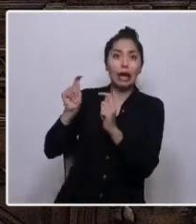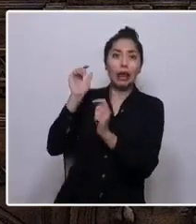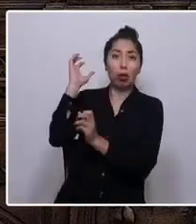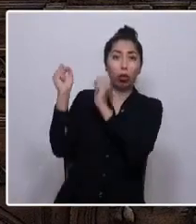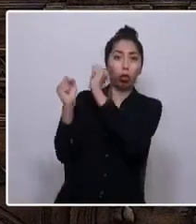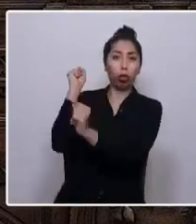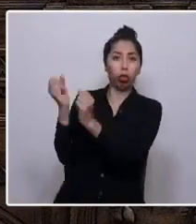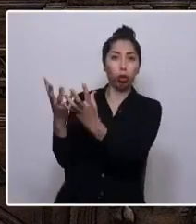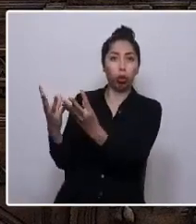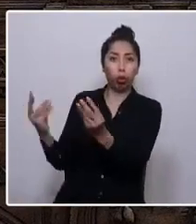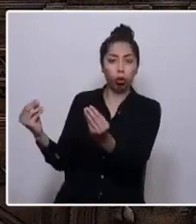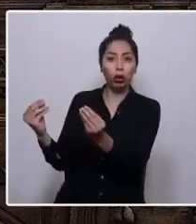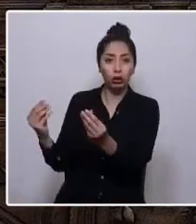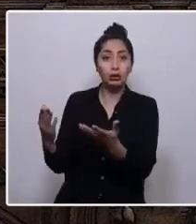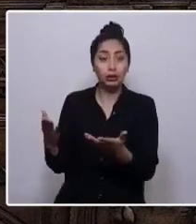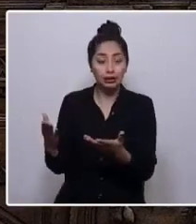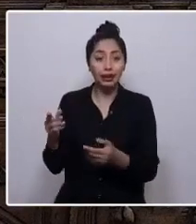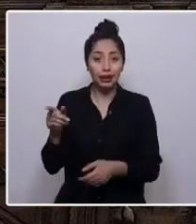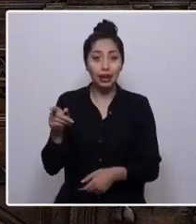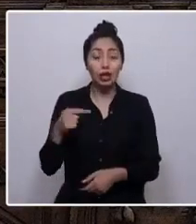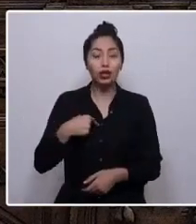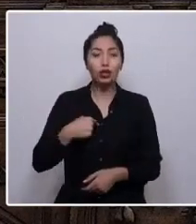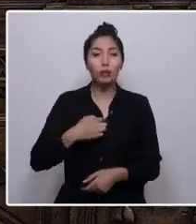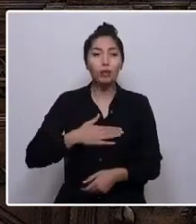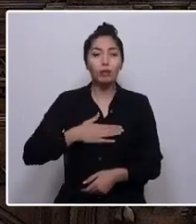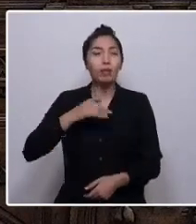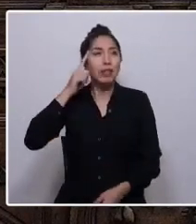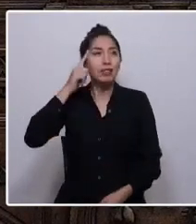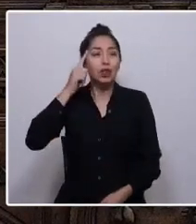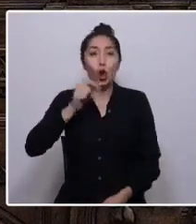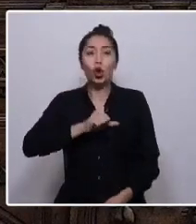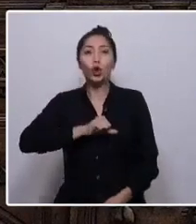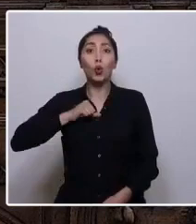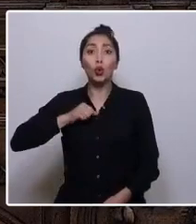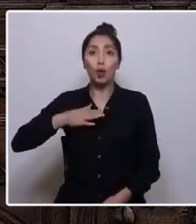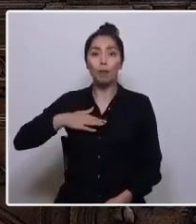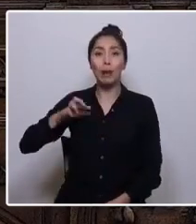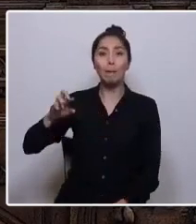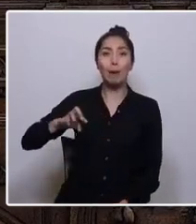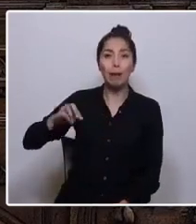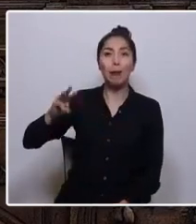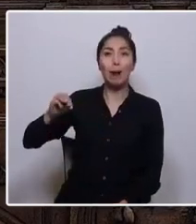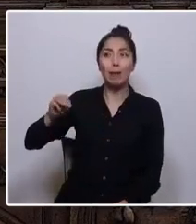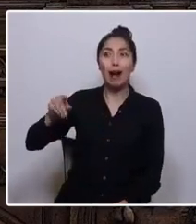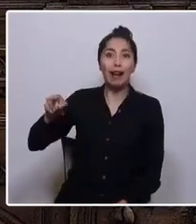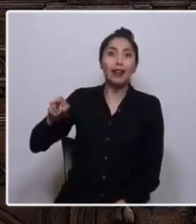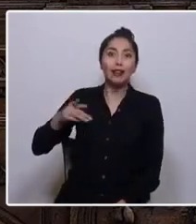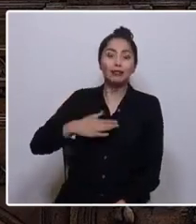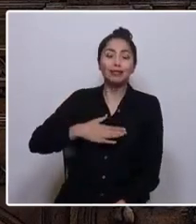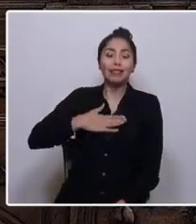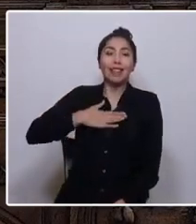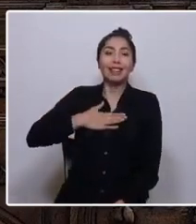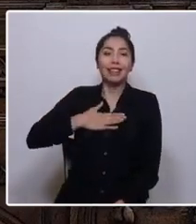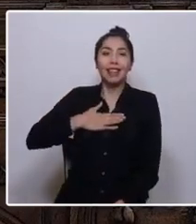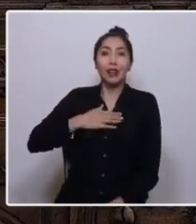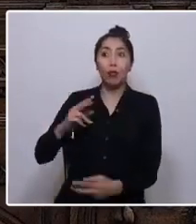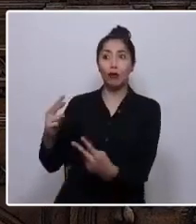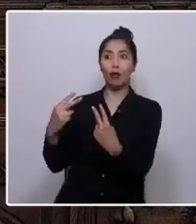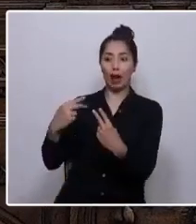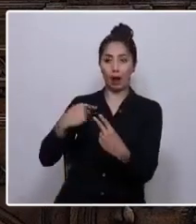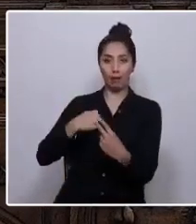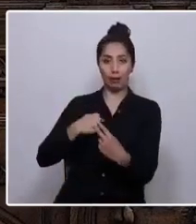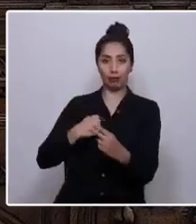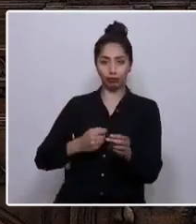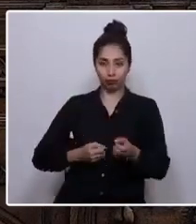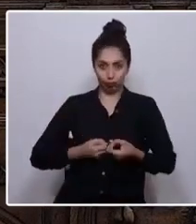Pienso en el orgullo que sentirían mis padres al verme transmitiendo los valores humanistas que me enseñaron, y